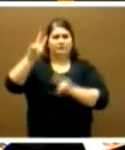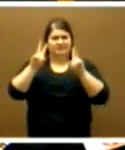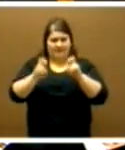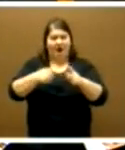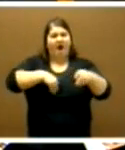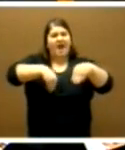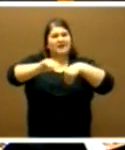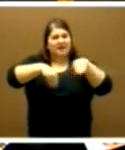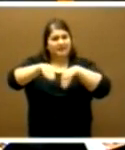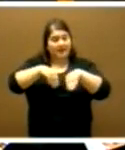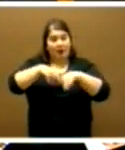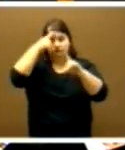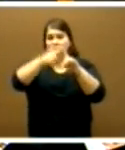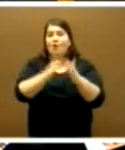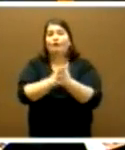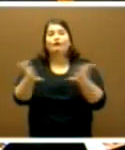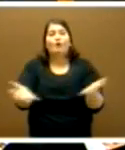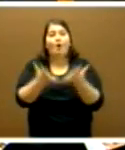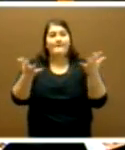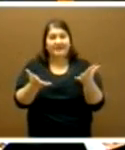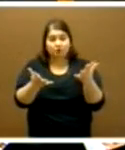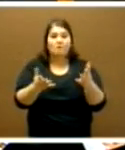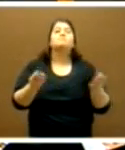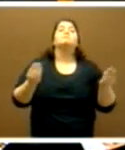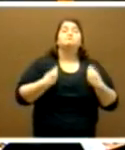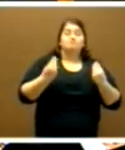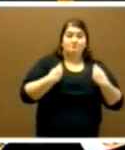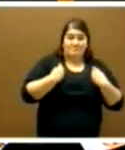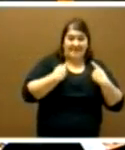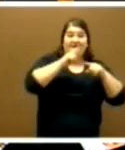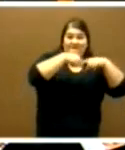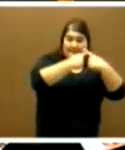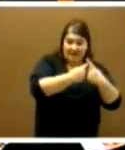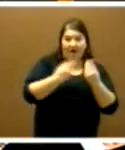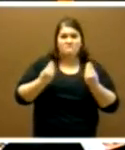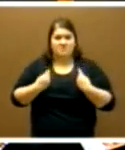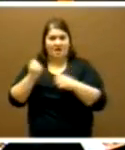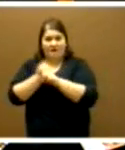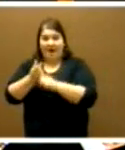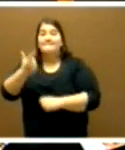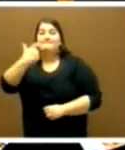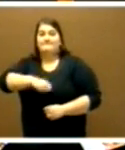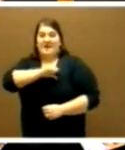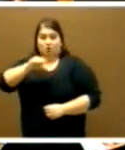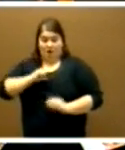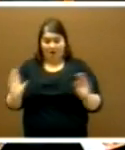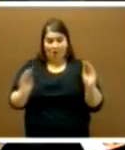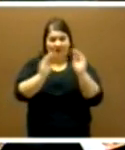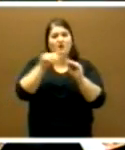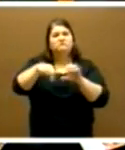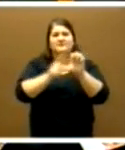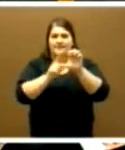...la estrategia para el fomento de la conciliación de la vida laboral, familiar y personal en Extremadura.